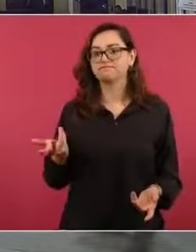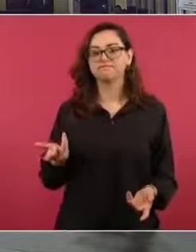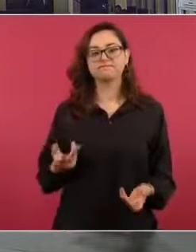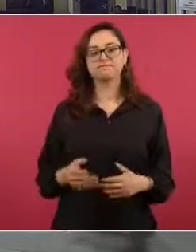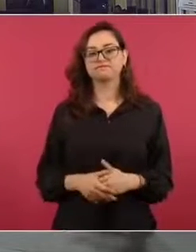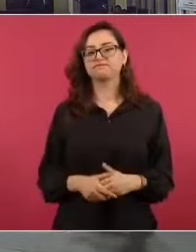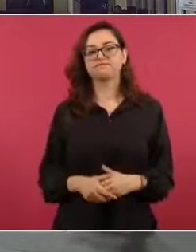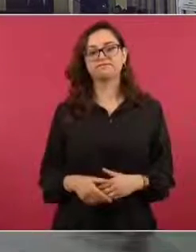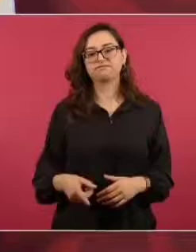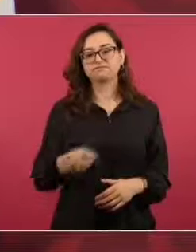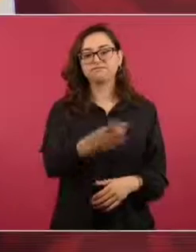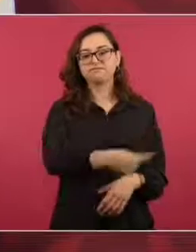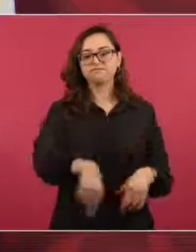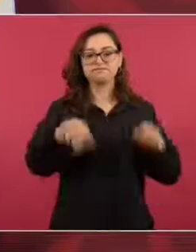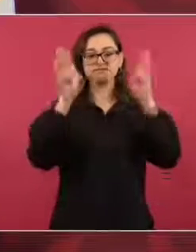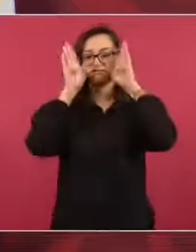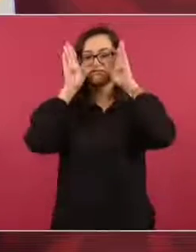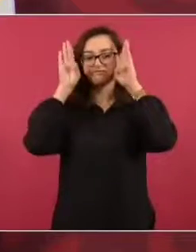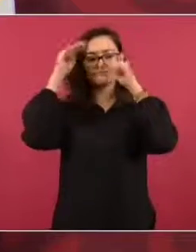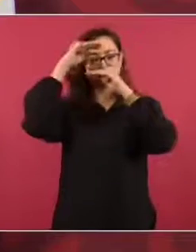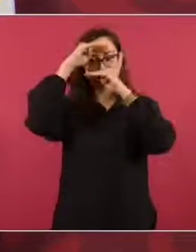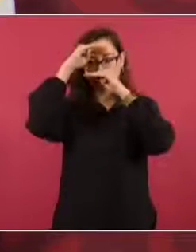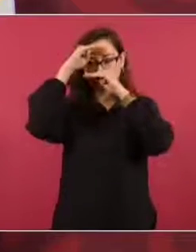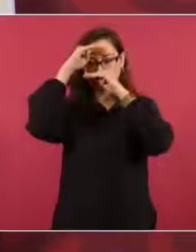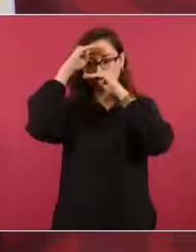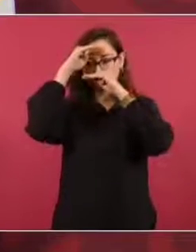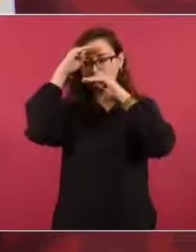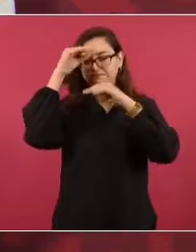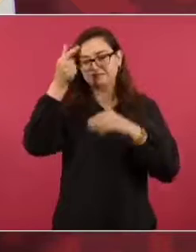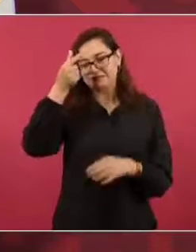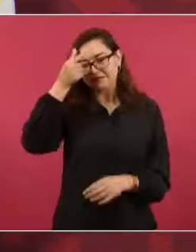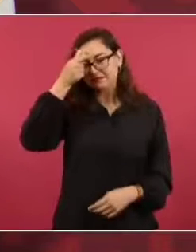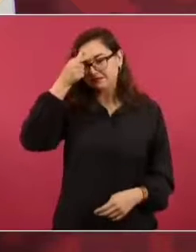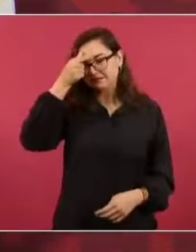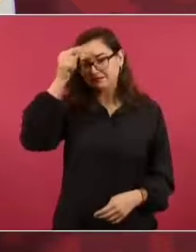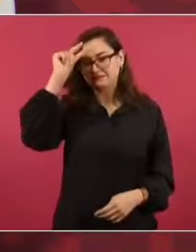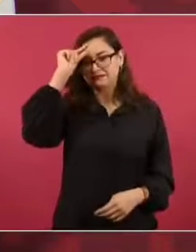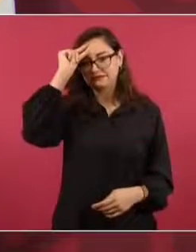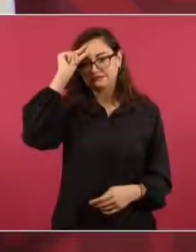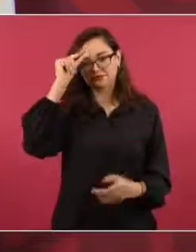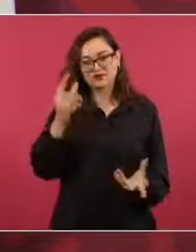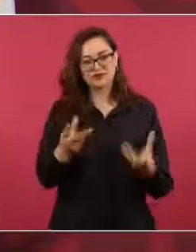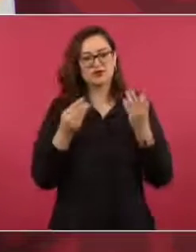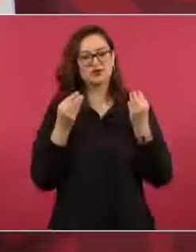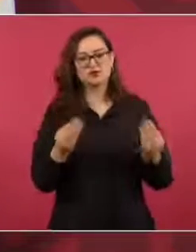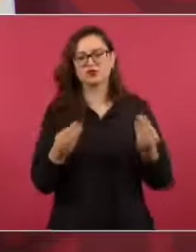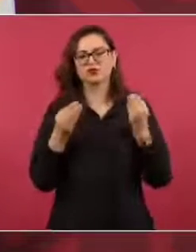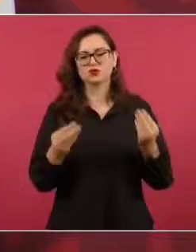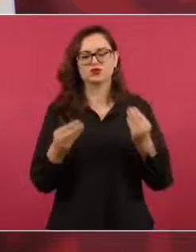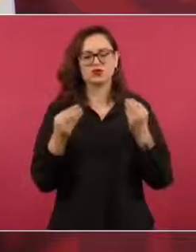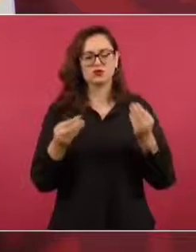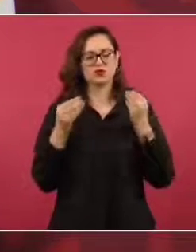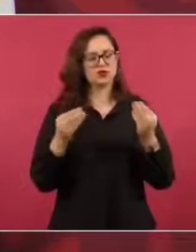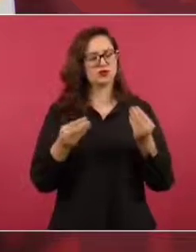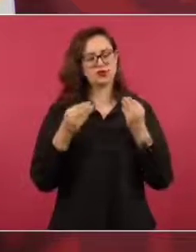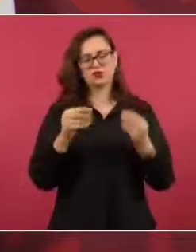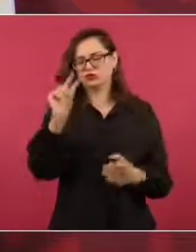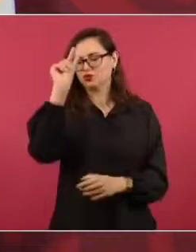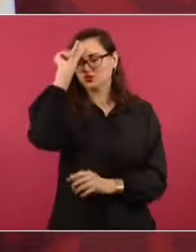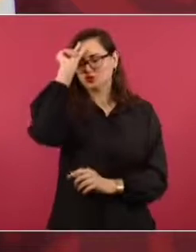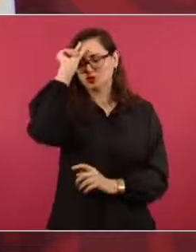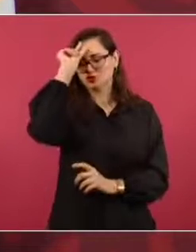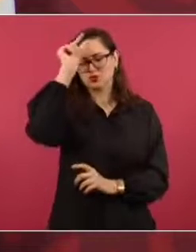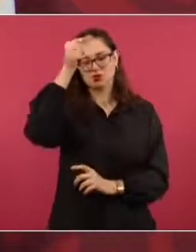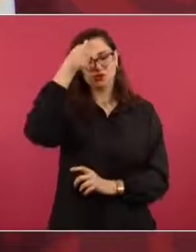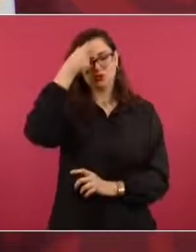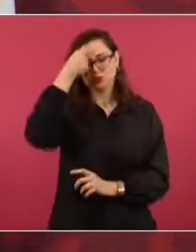a el gobierno de